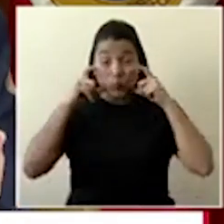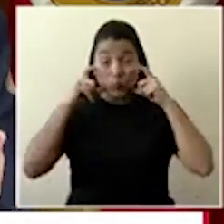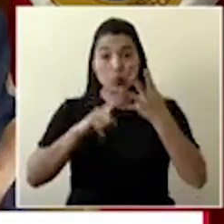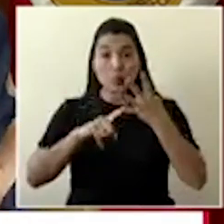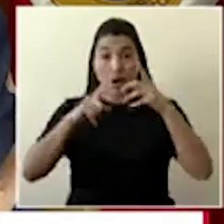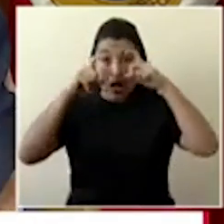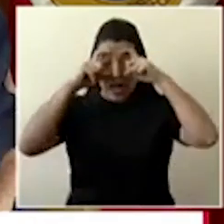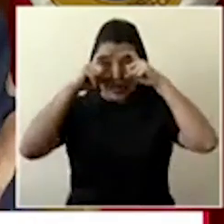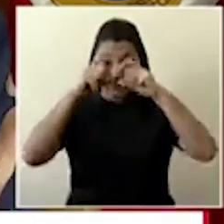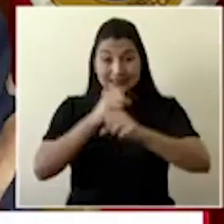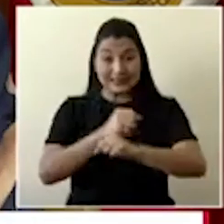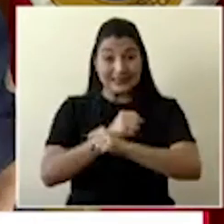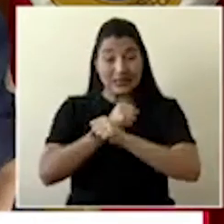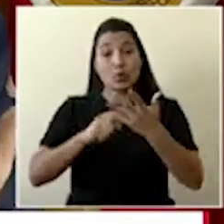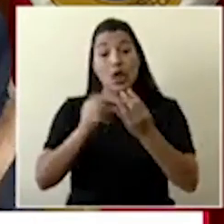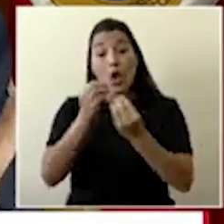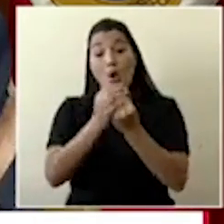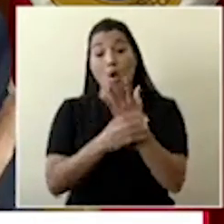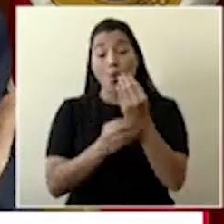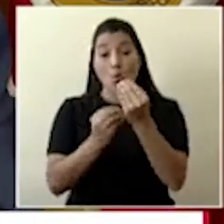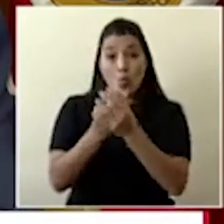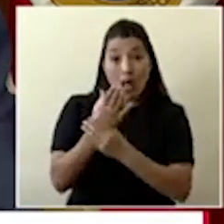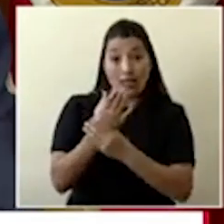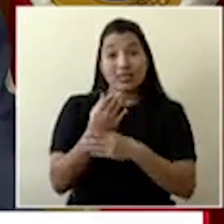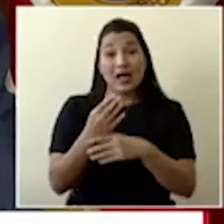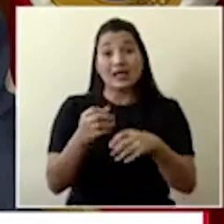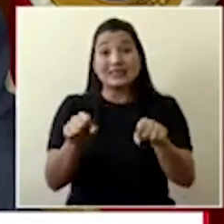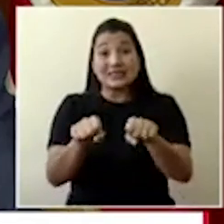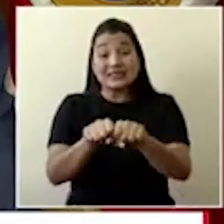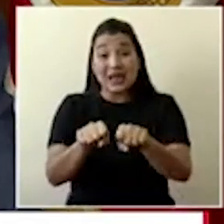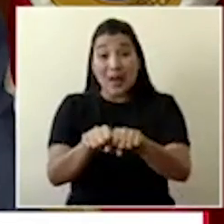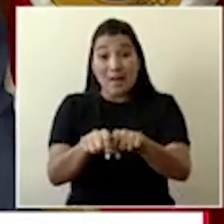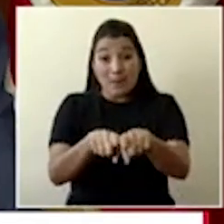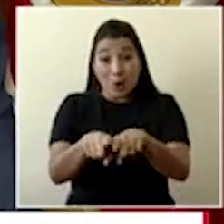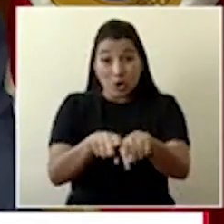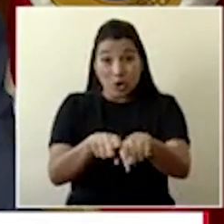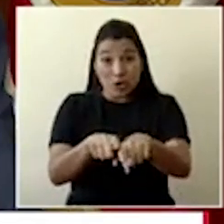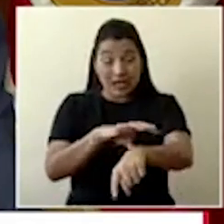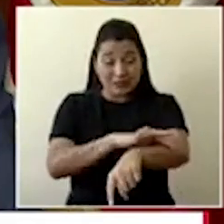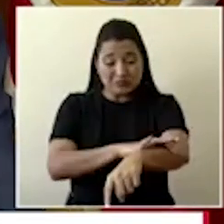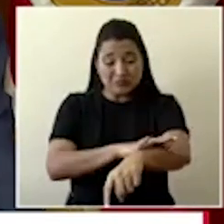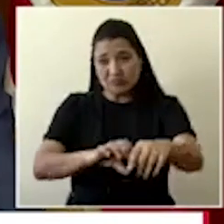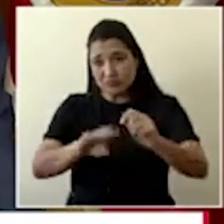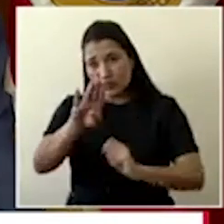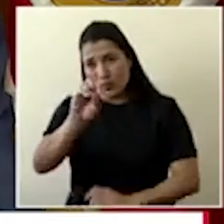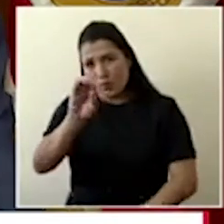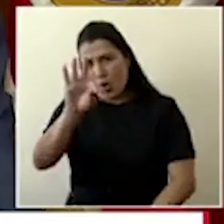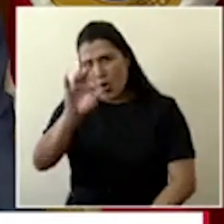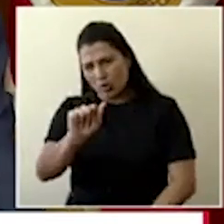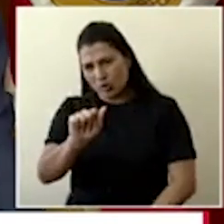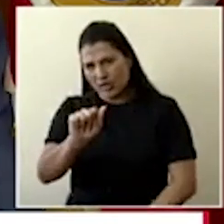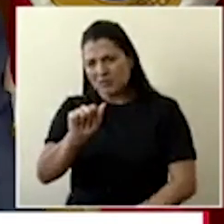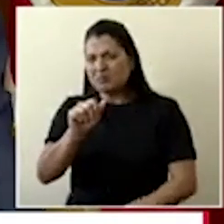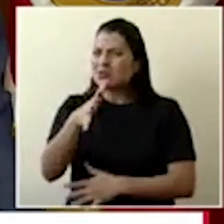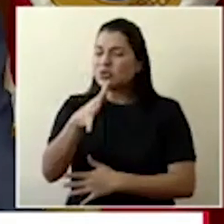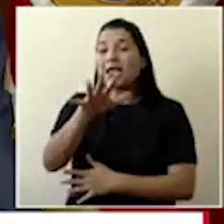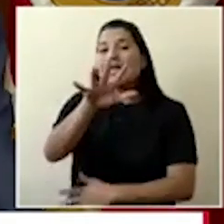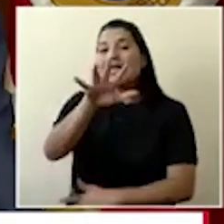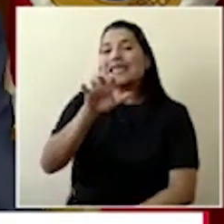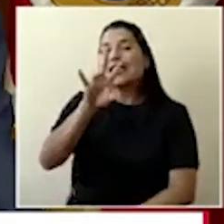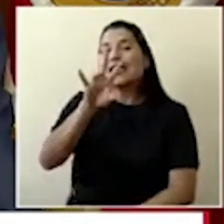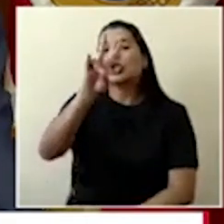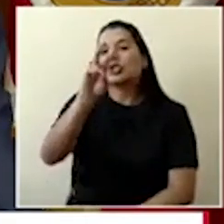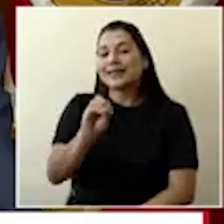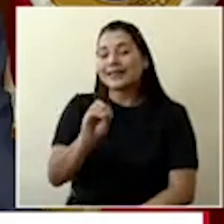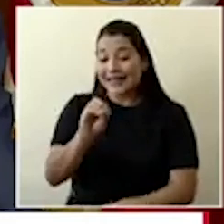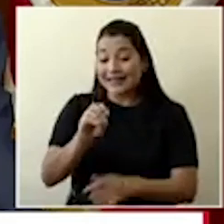lentes de seguridad, guantes, botas desechables y todo suma más o menos 570 metros cúbicos de